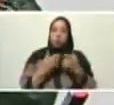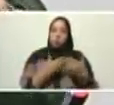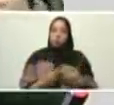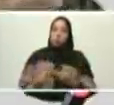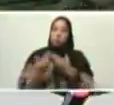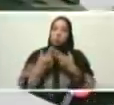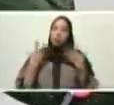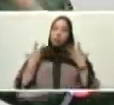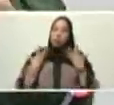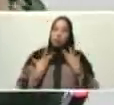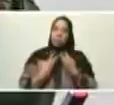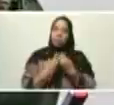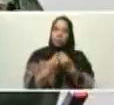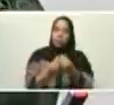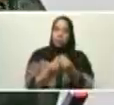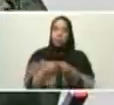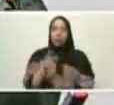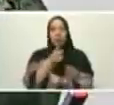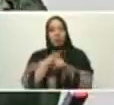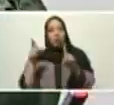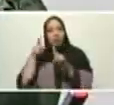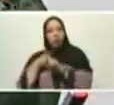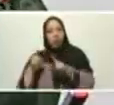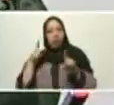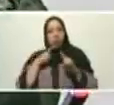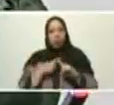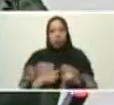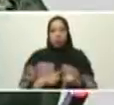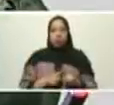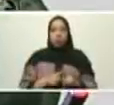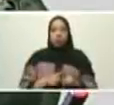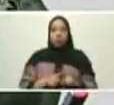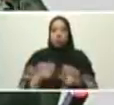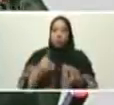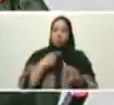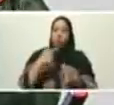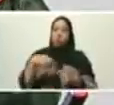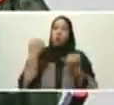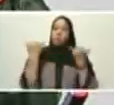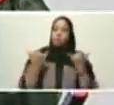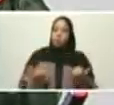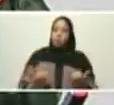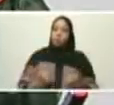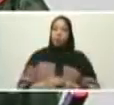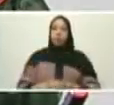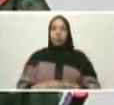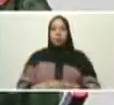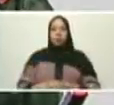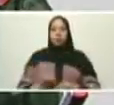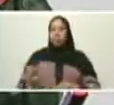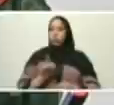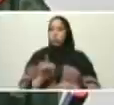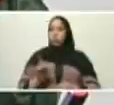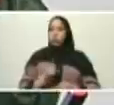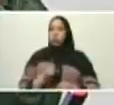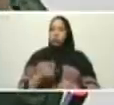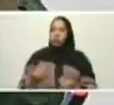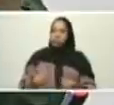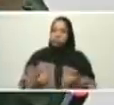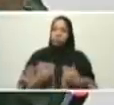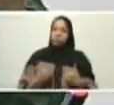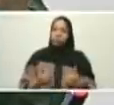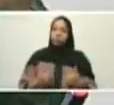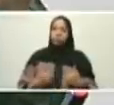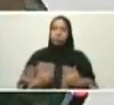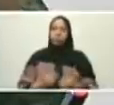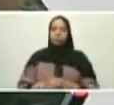acompañaban por las circunstancias diversas que contextualizaban el momento, bueno, no fue impedimento, no fue